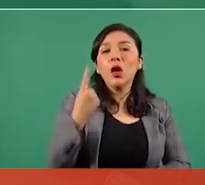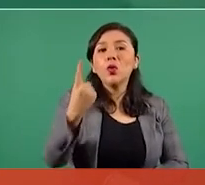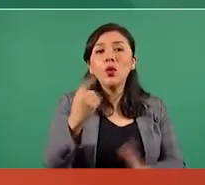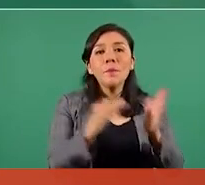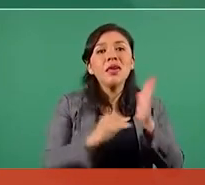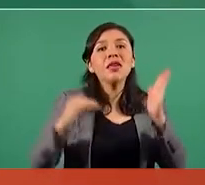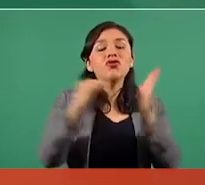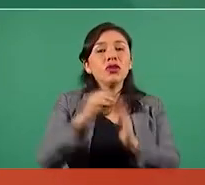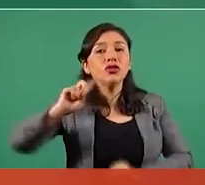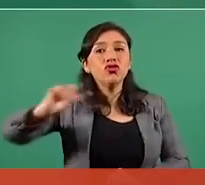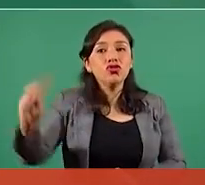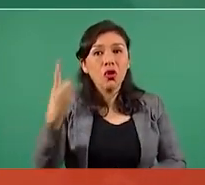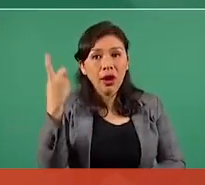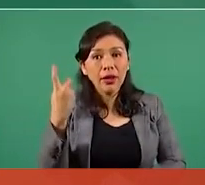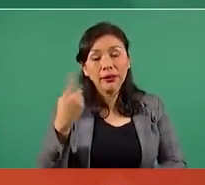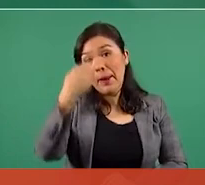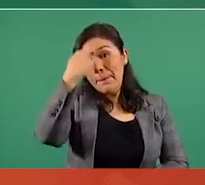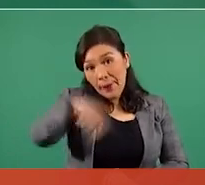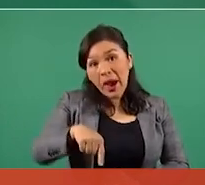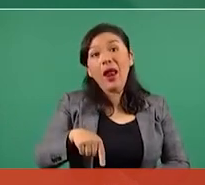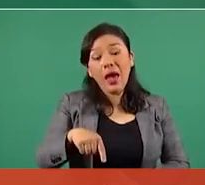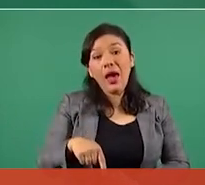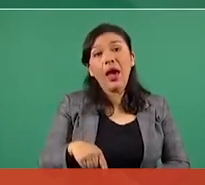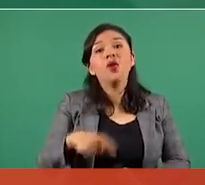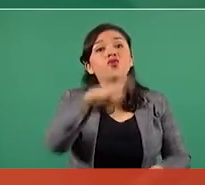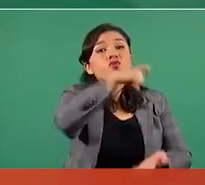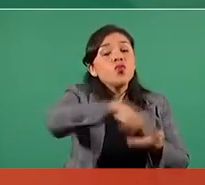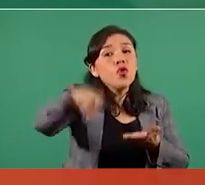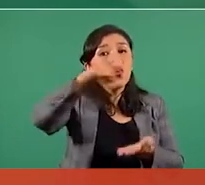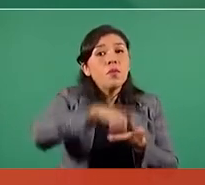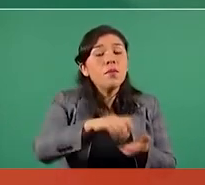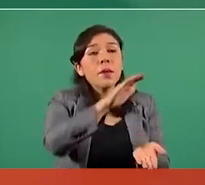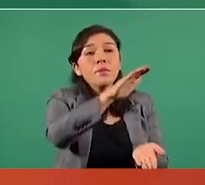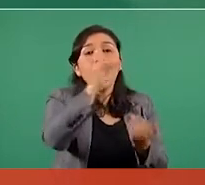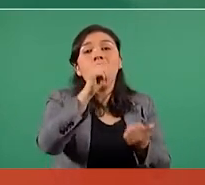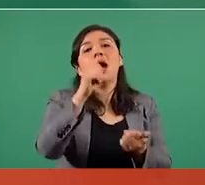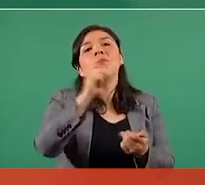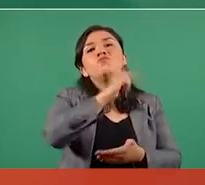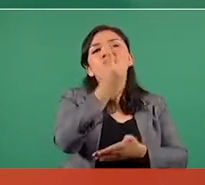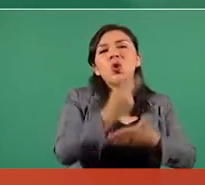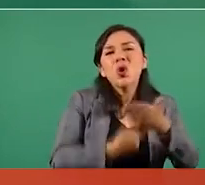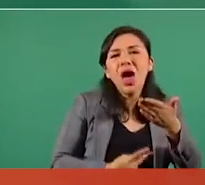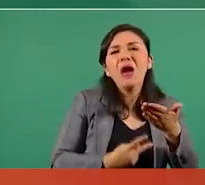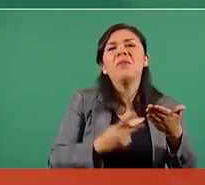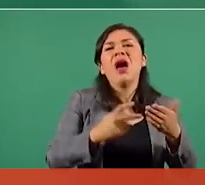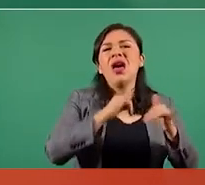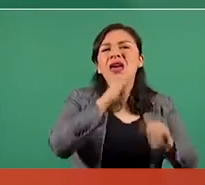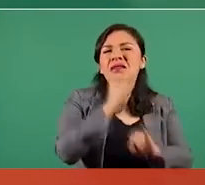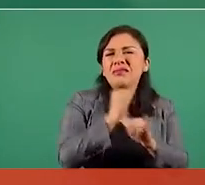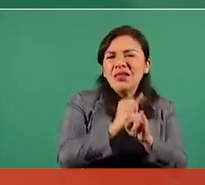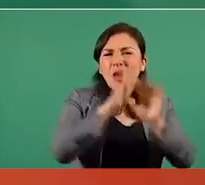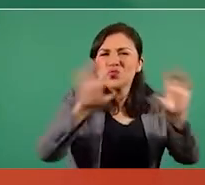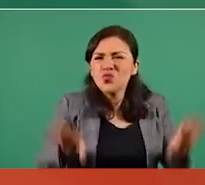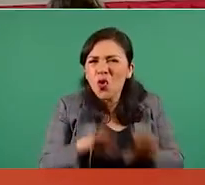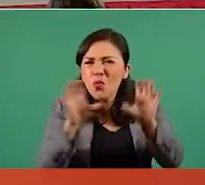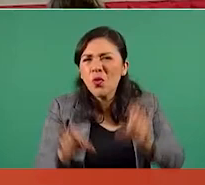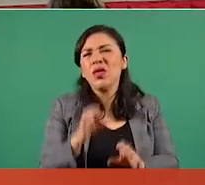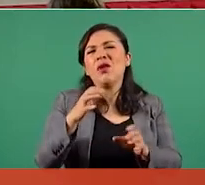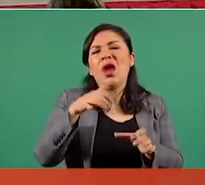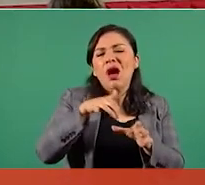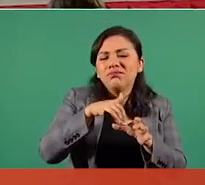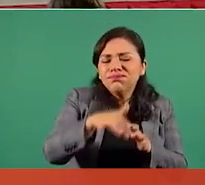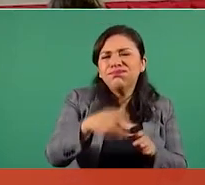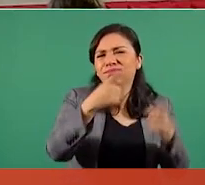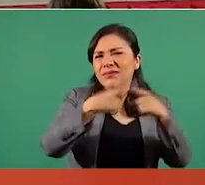millones de dólares para la adquisición de software, de hardware, de bases de datos,